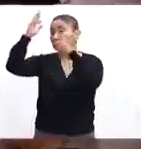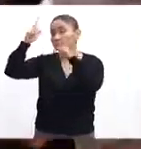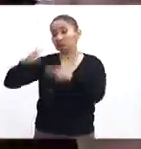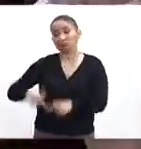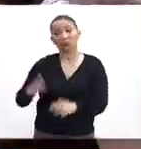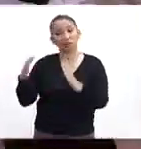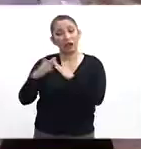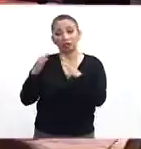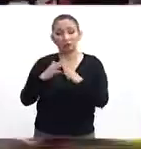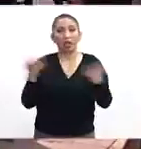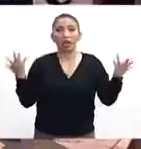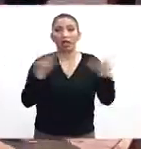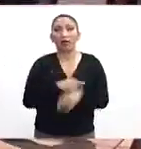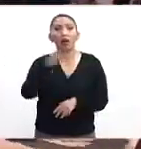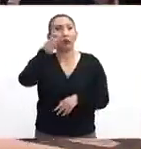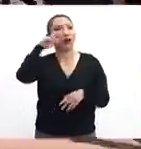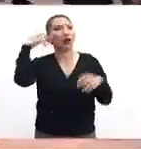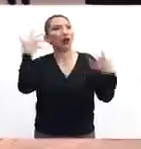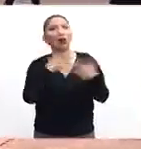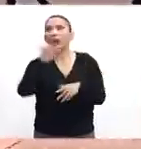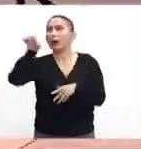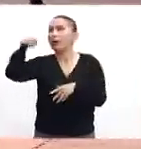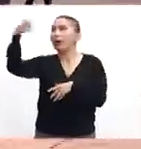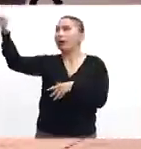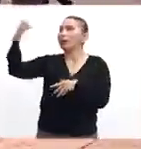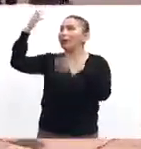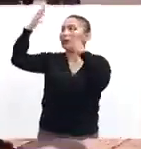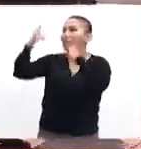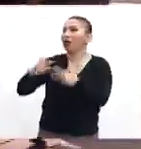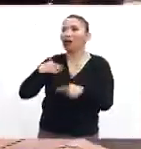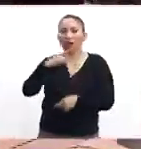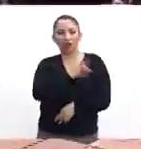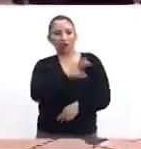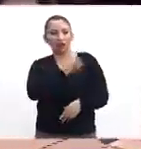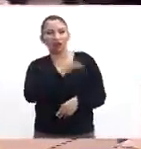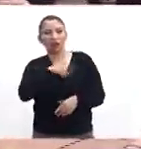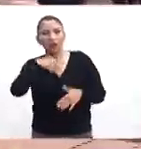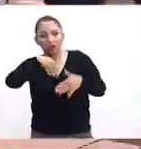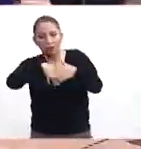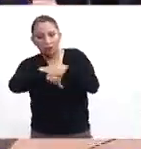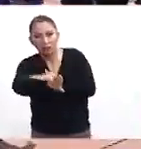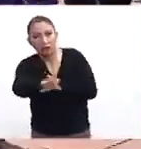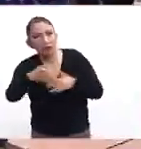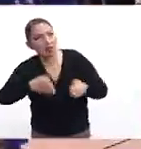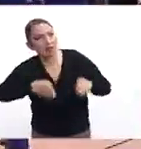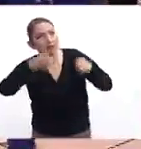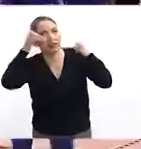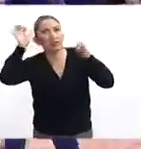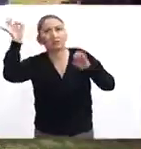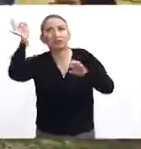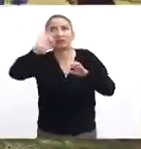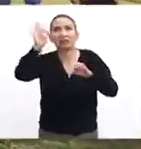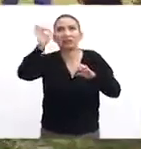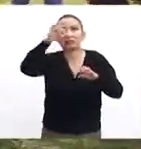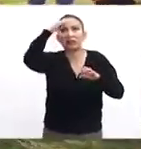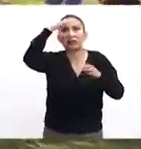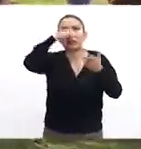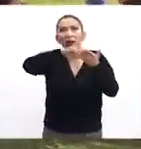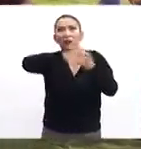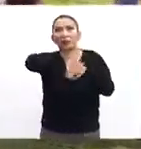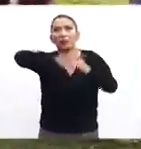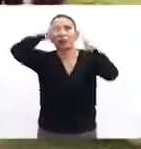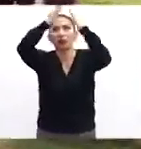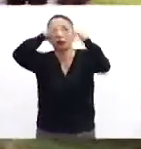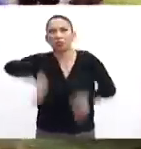edificio, o bien que vio cómo se derrumbó el de enfrente y hay mucho temor a estar habitando un lugar que están pensando puede